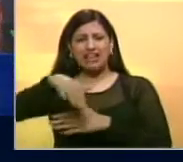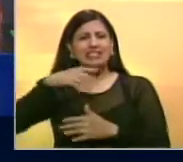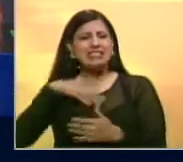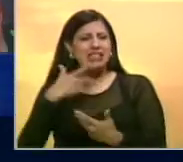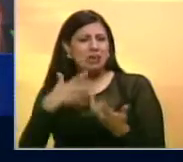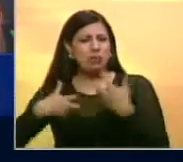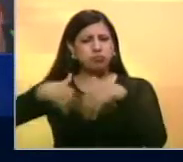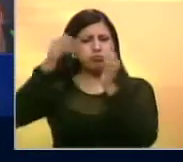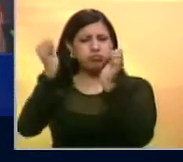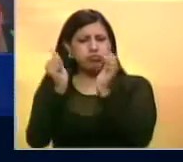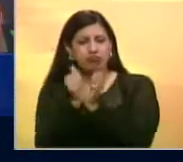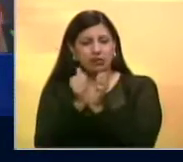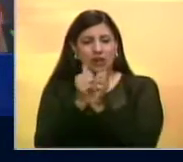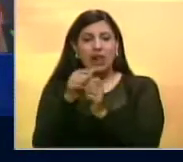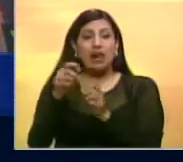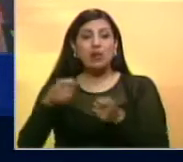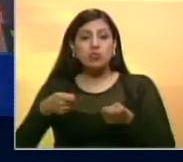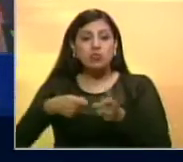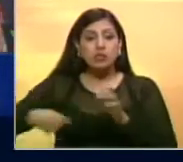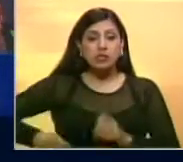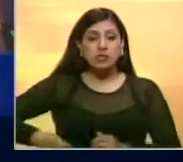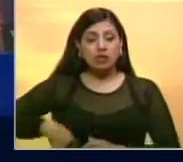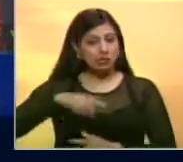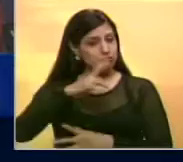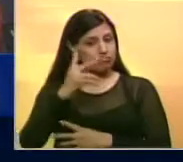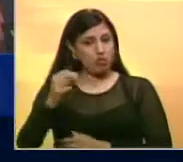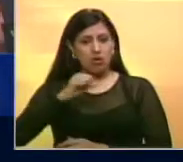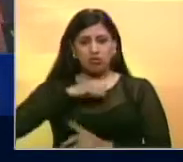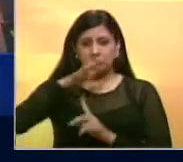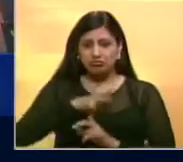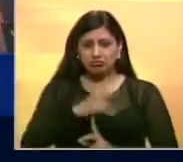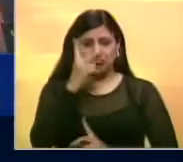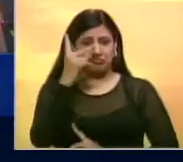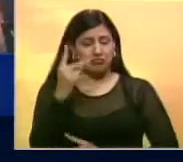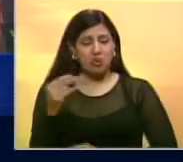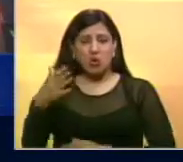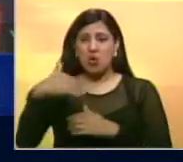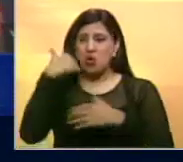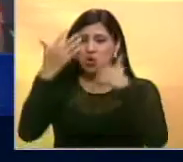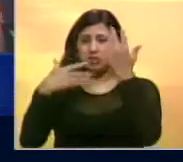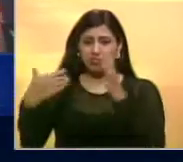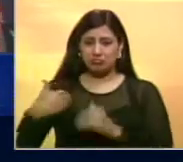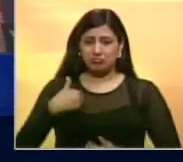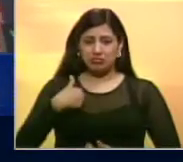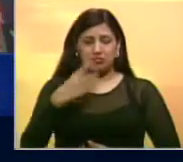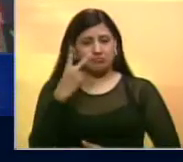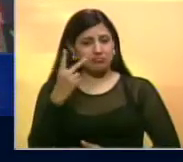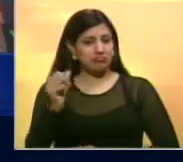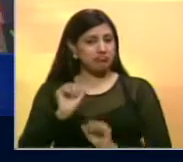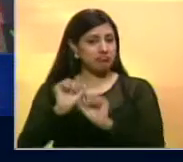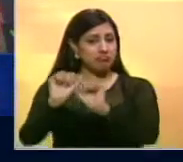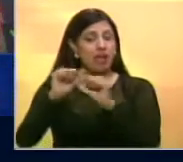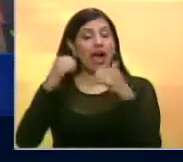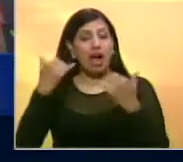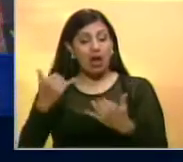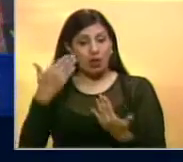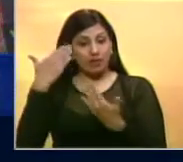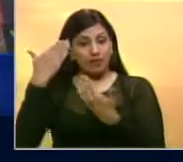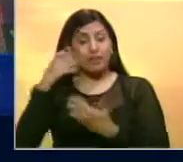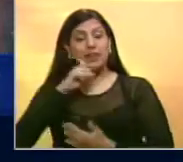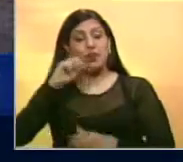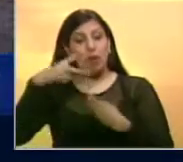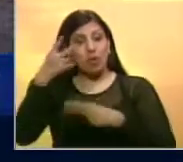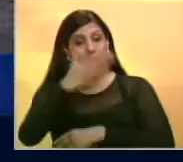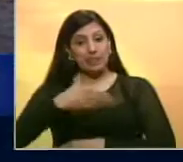convertidos en AMPA política, sigan perpetrando sus hechos intimidatorios, insultos, amenazas. El diputado aseguró que los